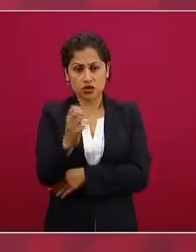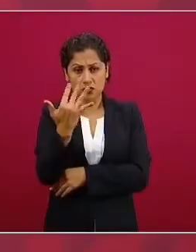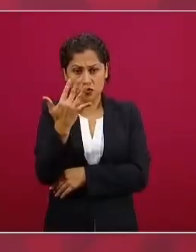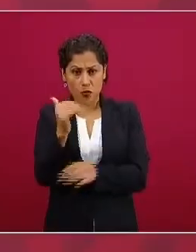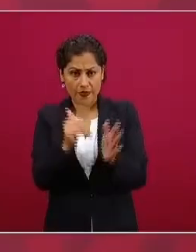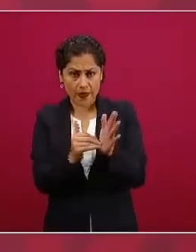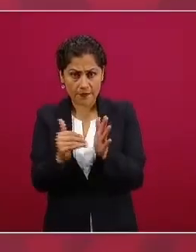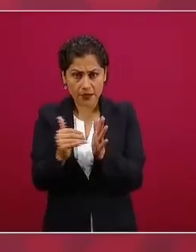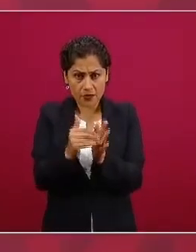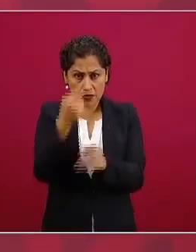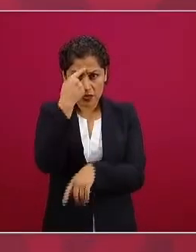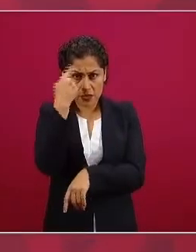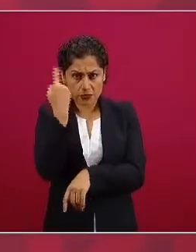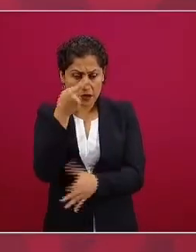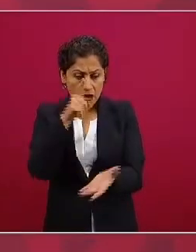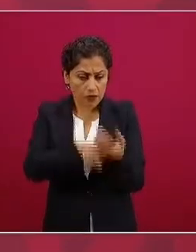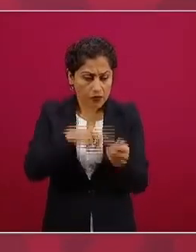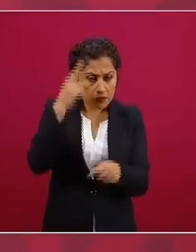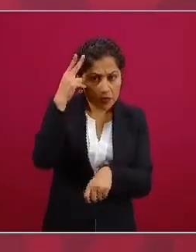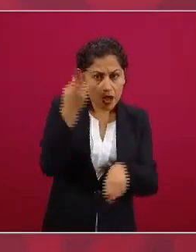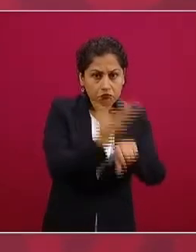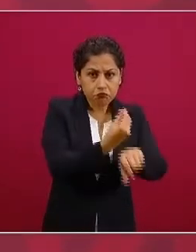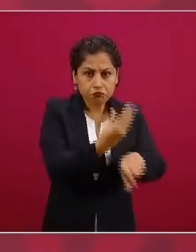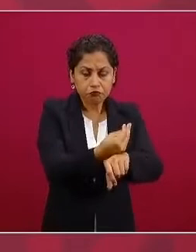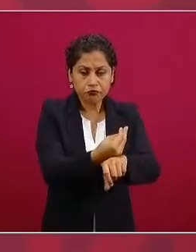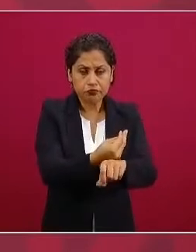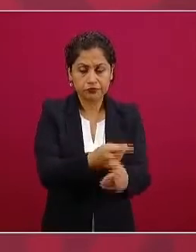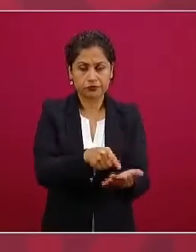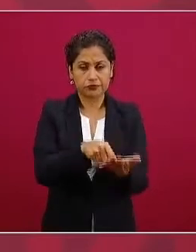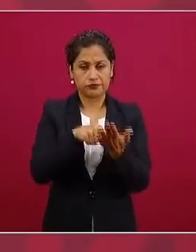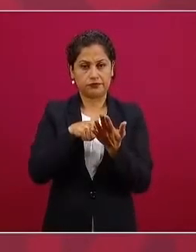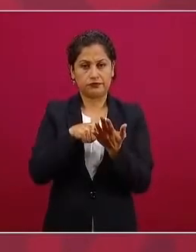le pedí al